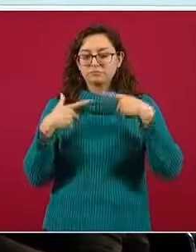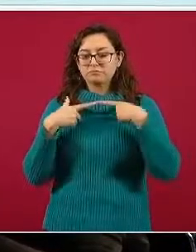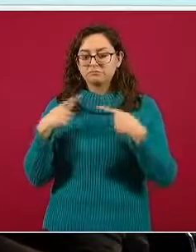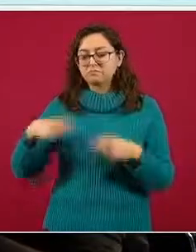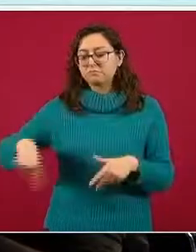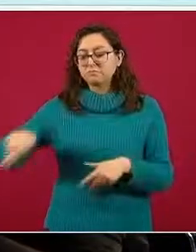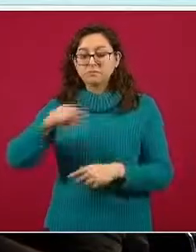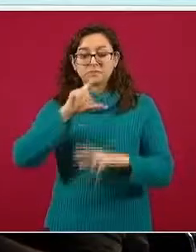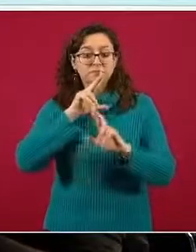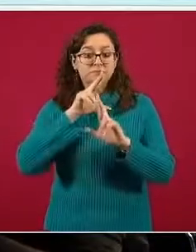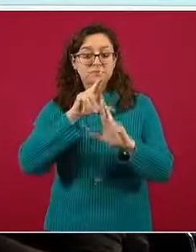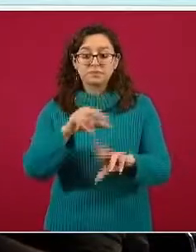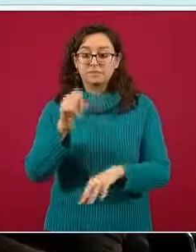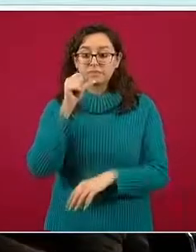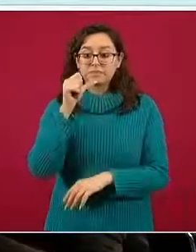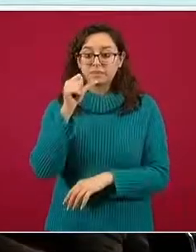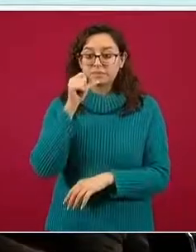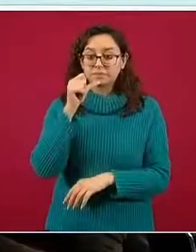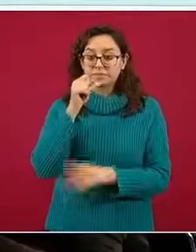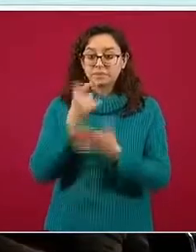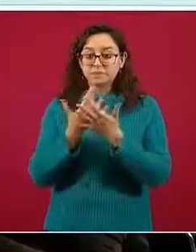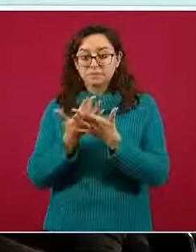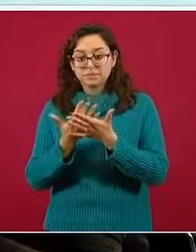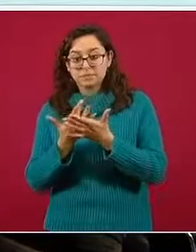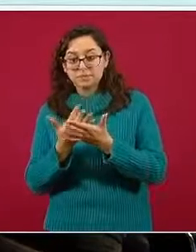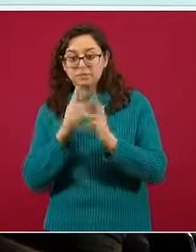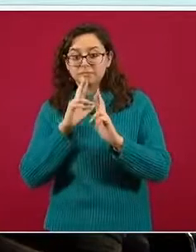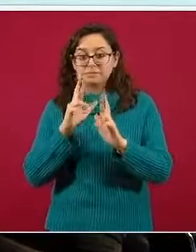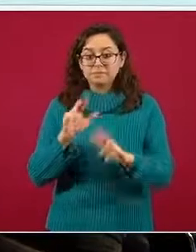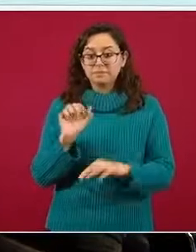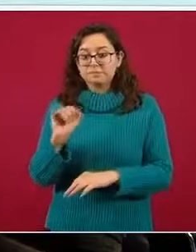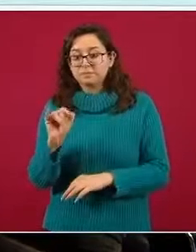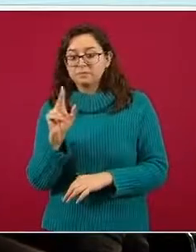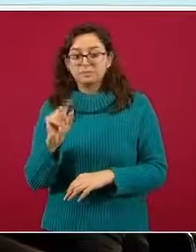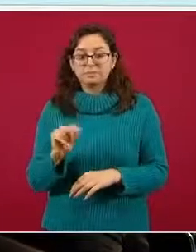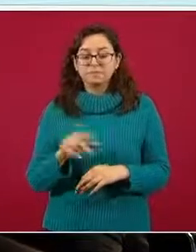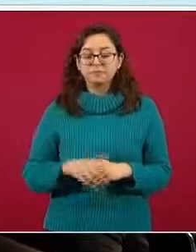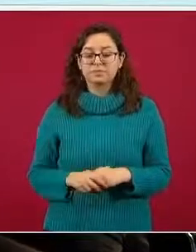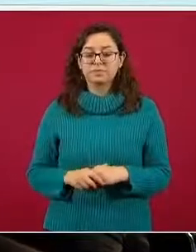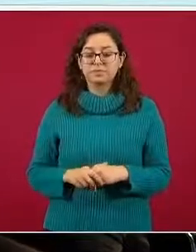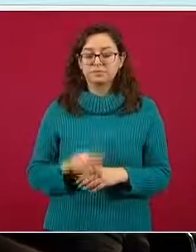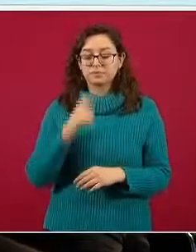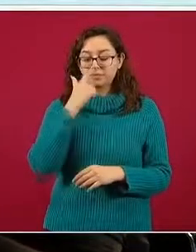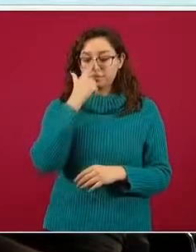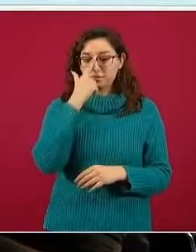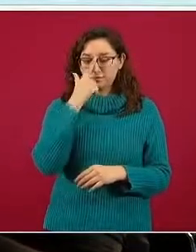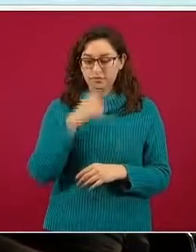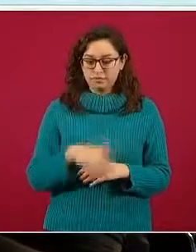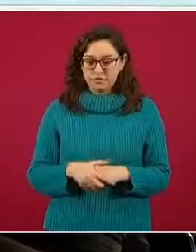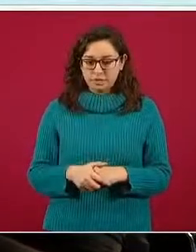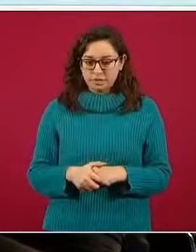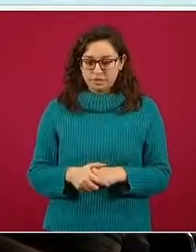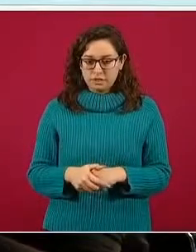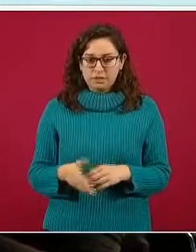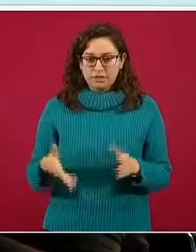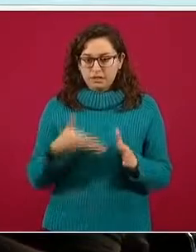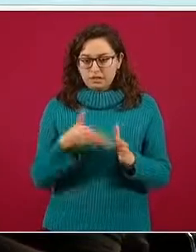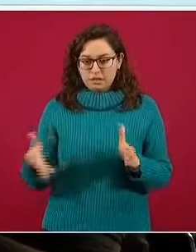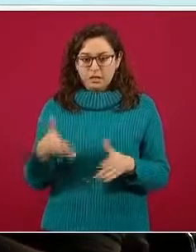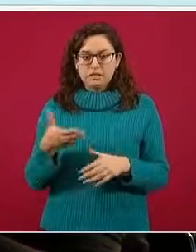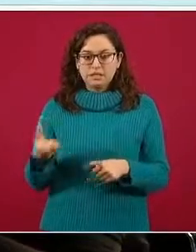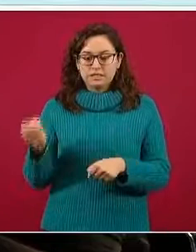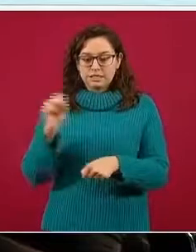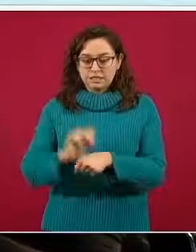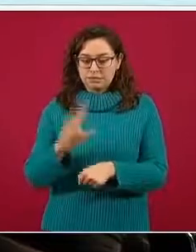resultado ya sea positivo o negativo a la prueba del virus SARS-CoV-2. La semana 49 está prácticamente cerrando,